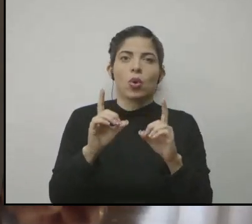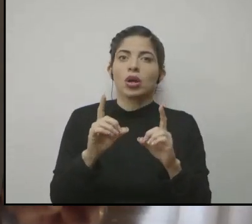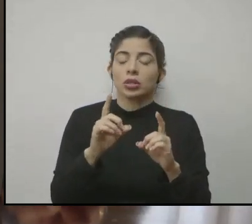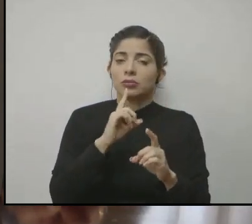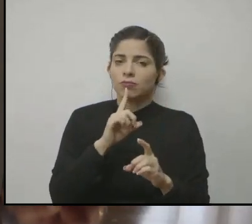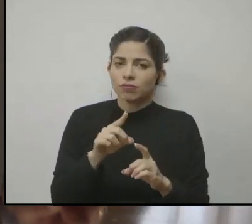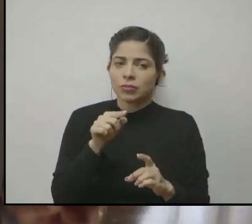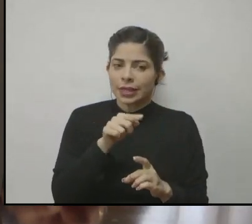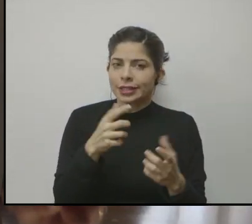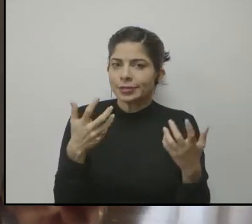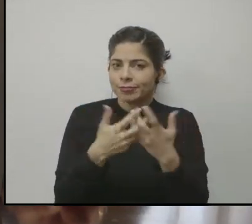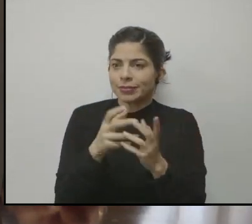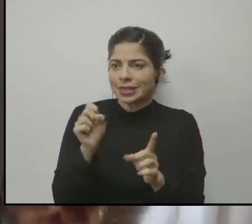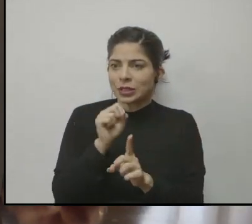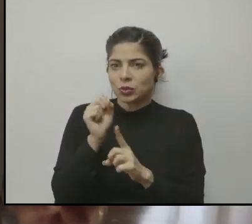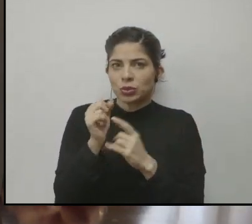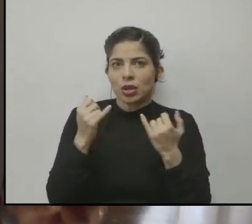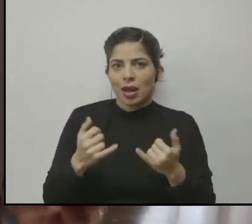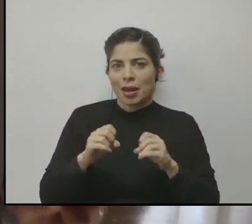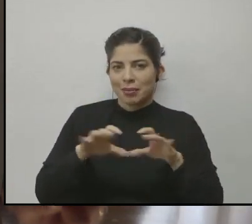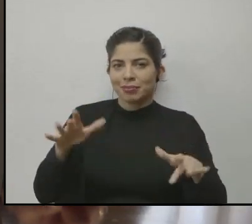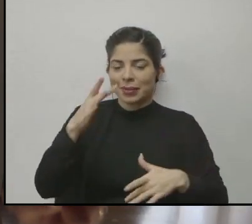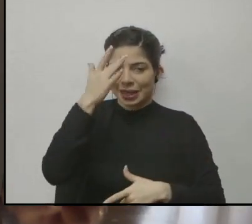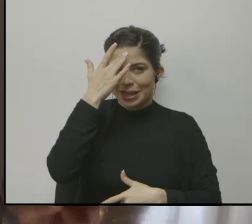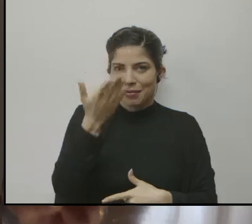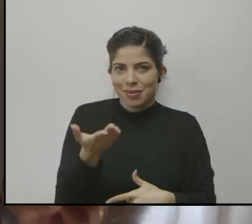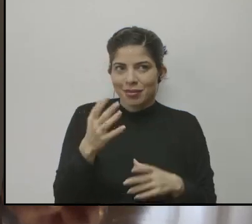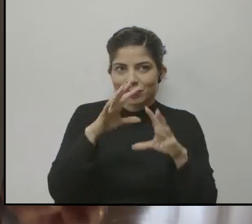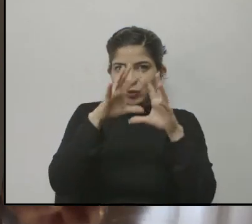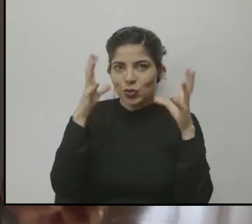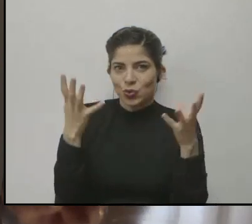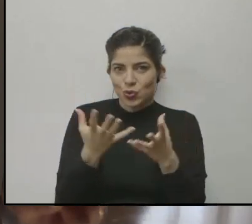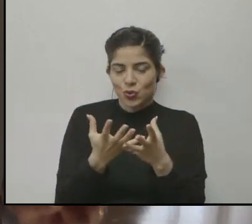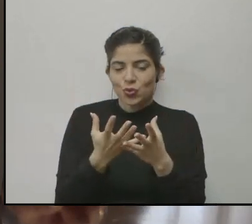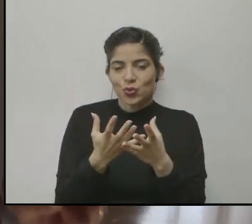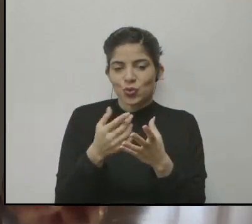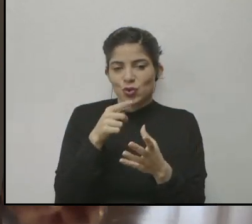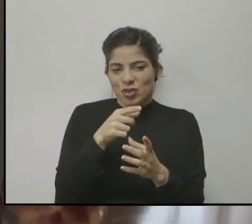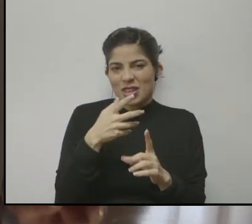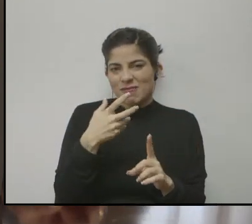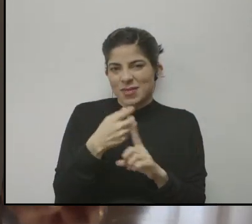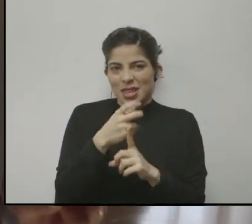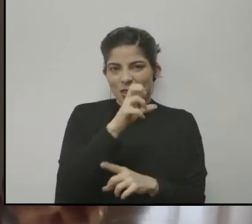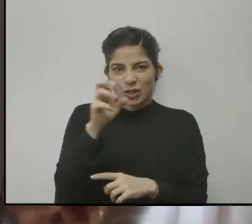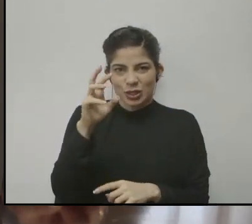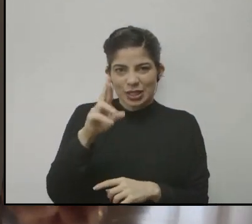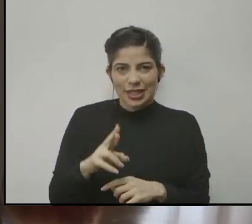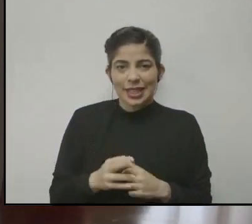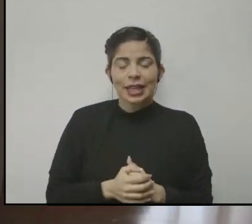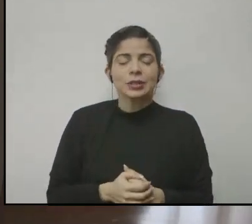Ciertamente responde a la situación que vivimos de una pandemia global, y en este caso que afecta a Costa Rica.